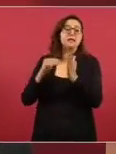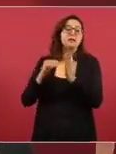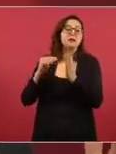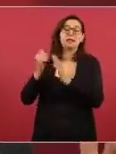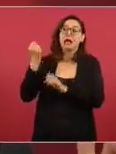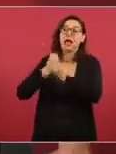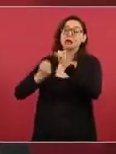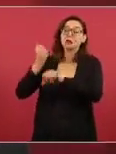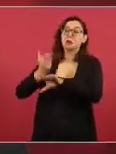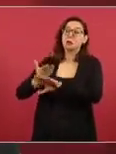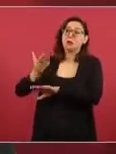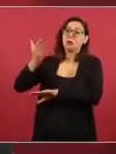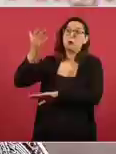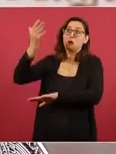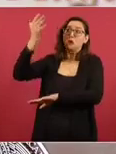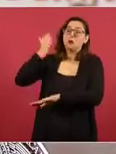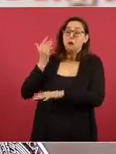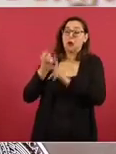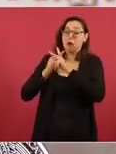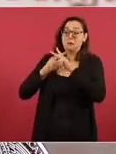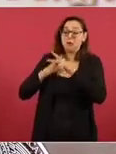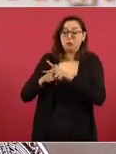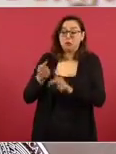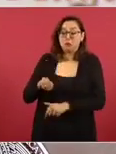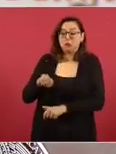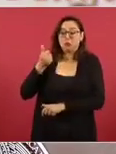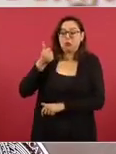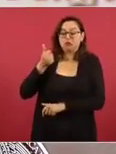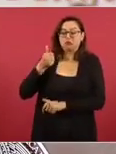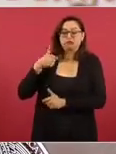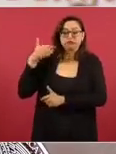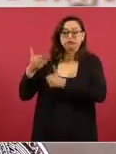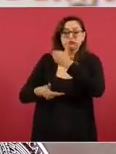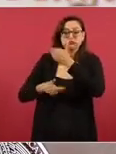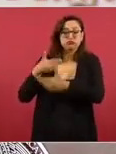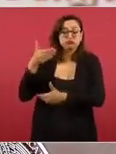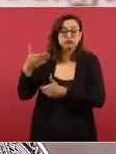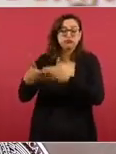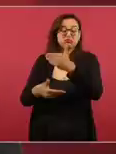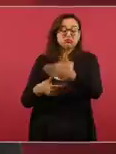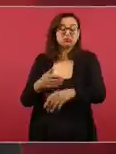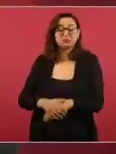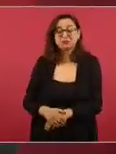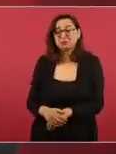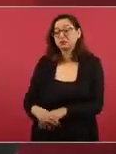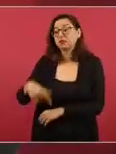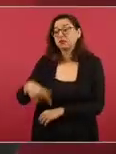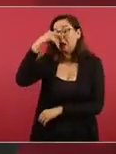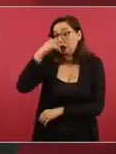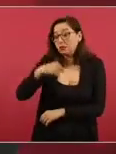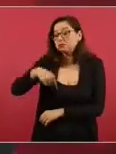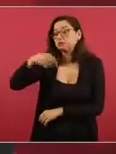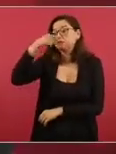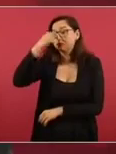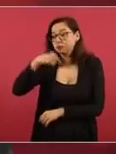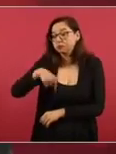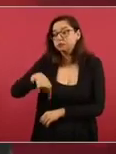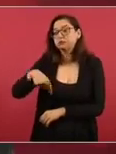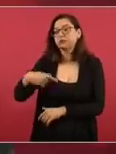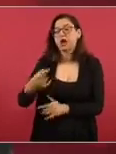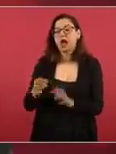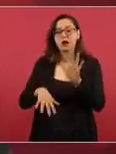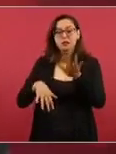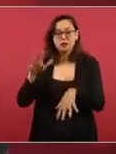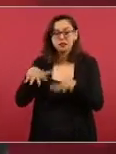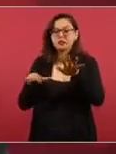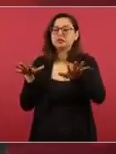forma permanente. Y cuando hay nuevas variantes, en el caso de la influenza, nuevos tipos y subtipos que dan pandemias